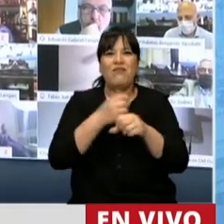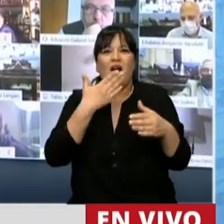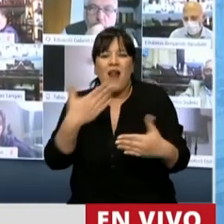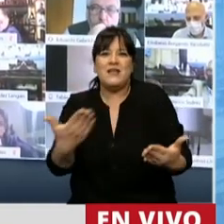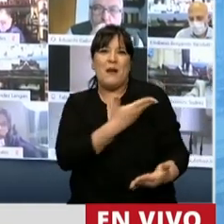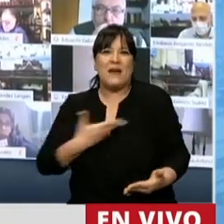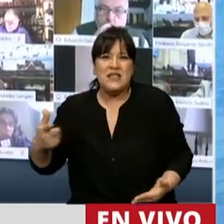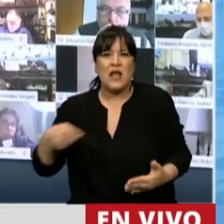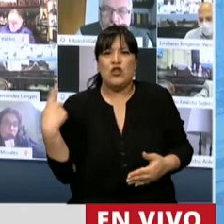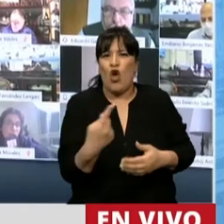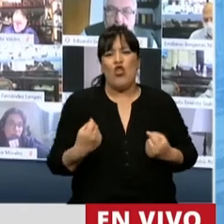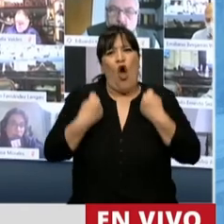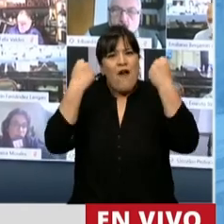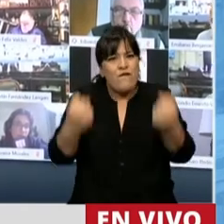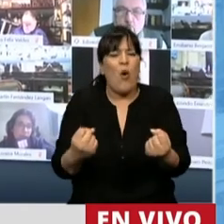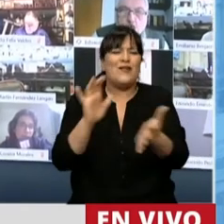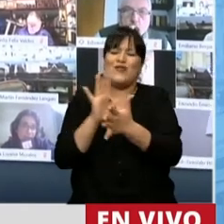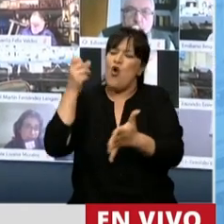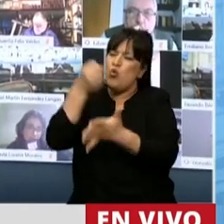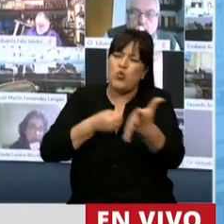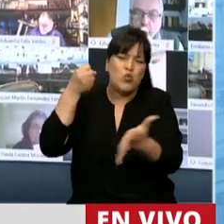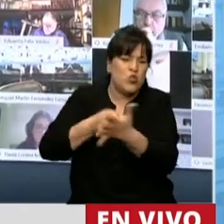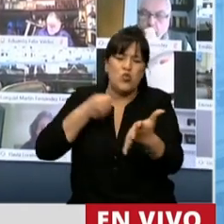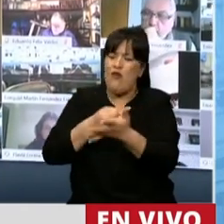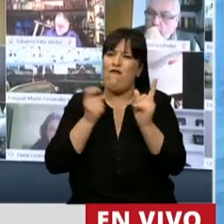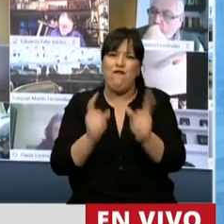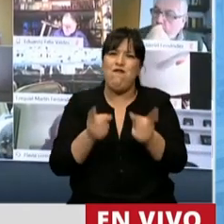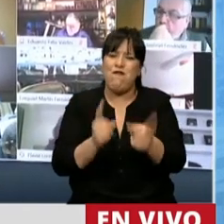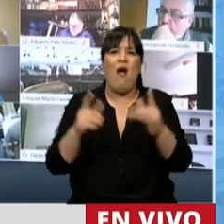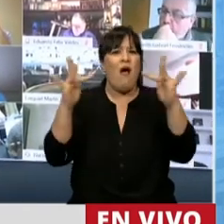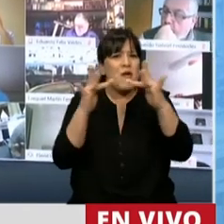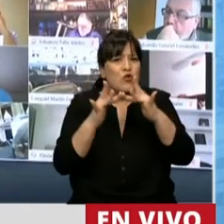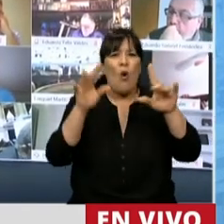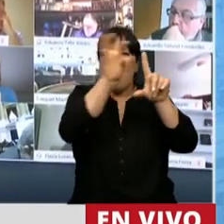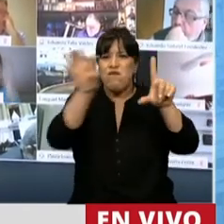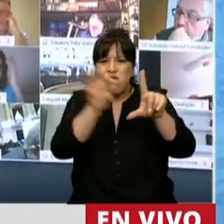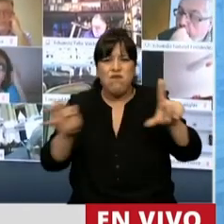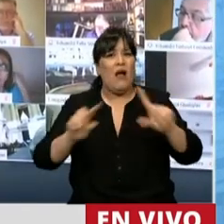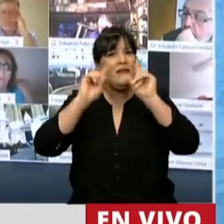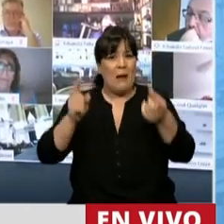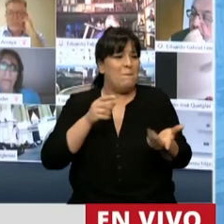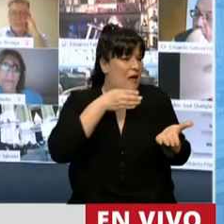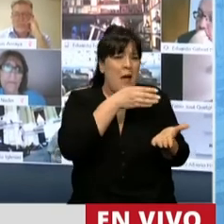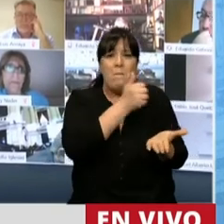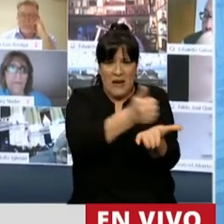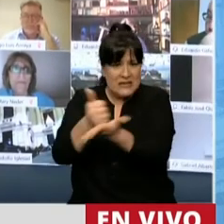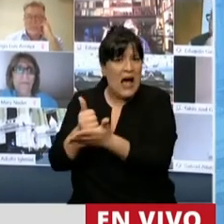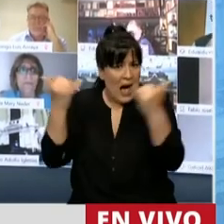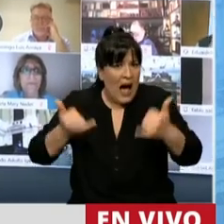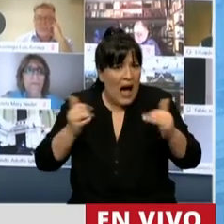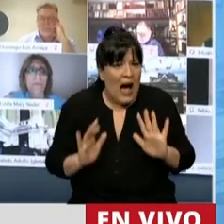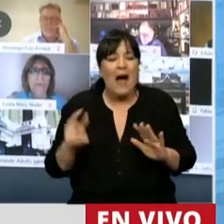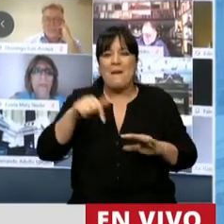del esfuerzo que venimos haciendo en esta pelea de poder sostener en forma remota, en forma presencial y en cada uno de los lugares,